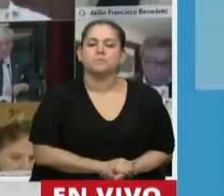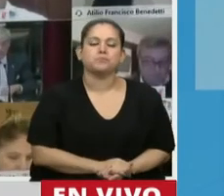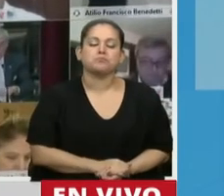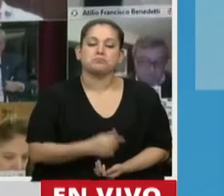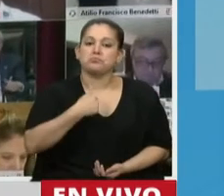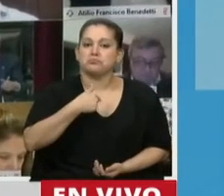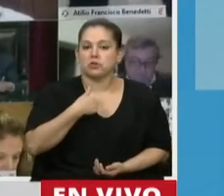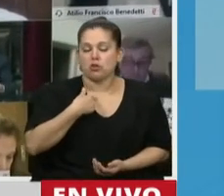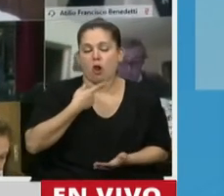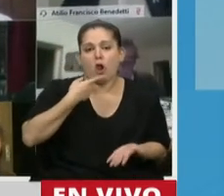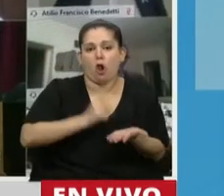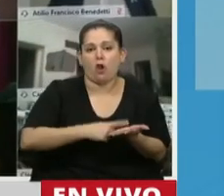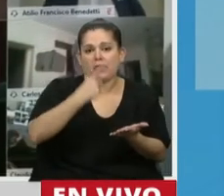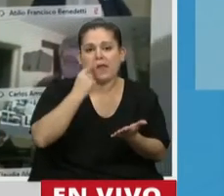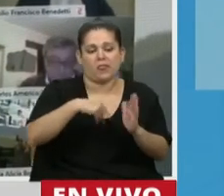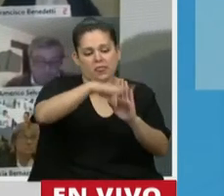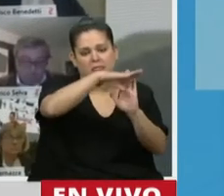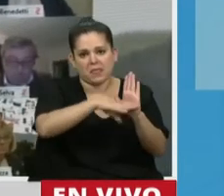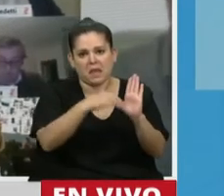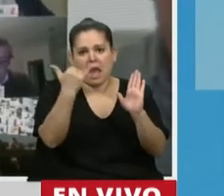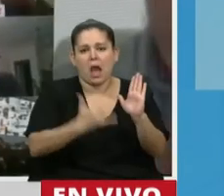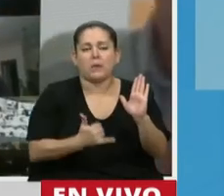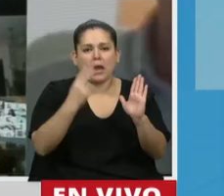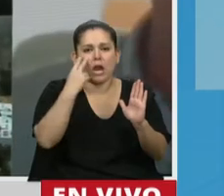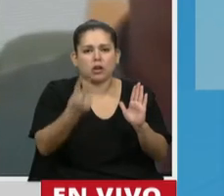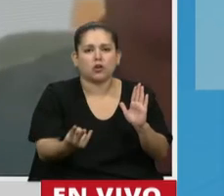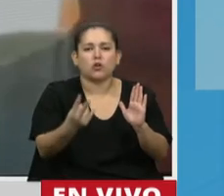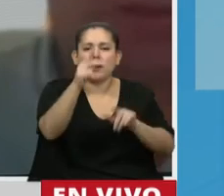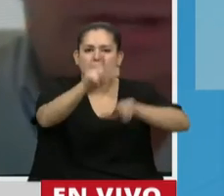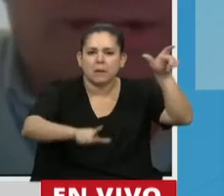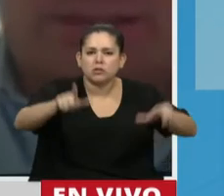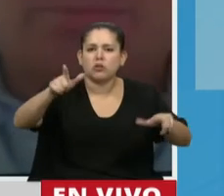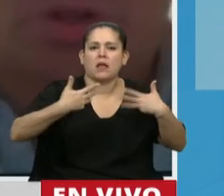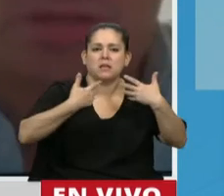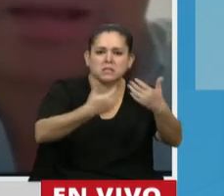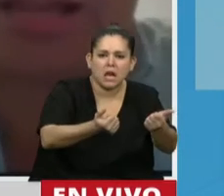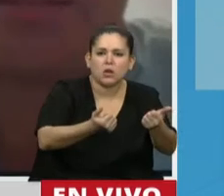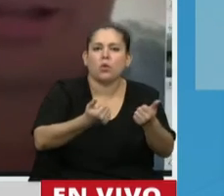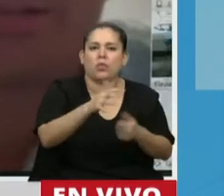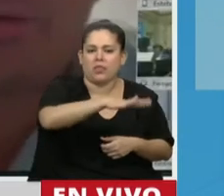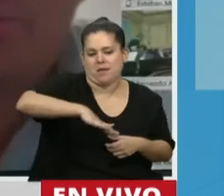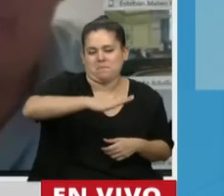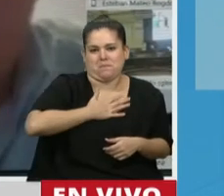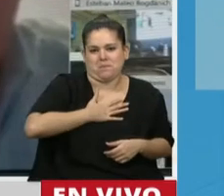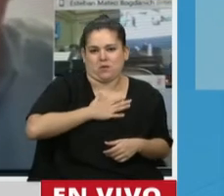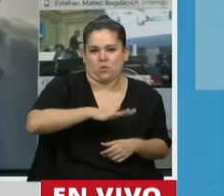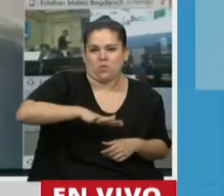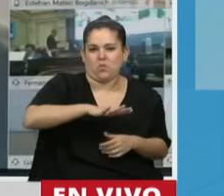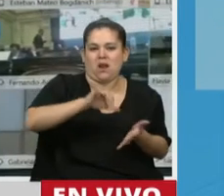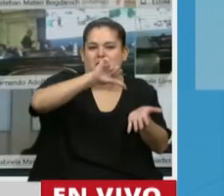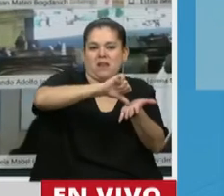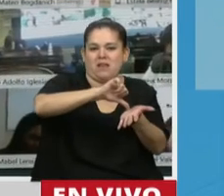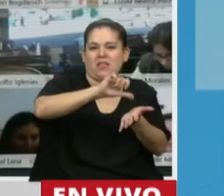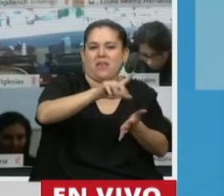Yo tenía en la orden del día un reconocimiento a los agentes municipales y de la salud de mi distrito, que es un distrito de la